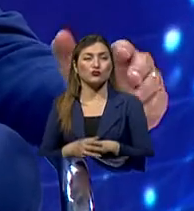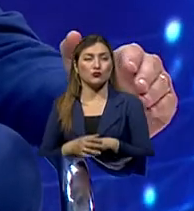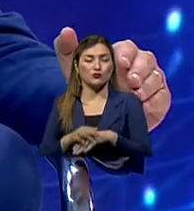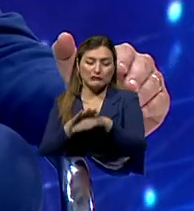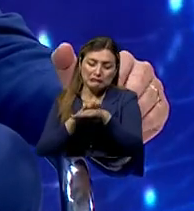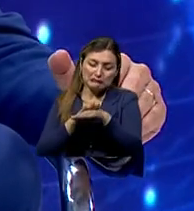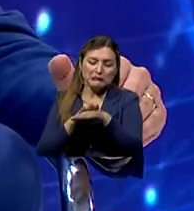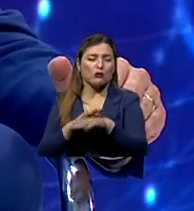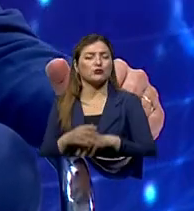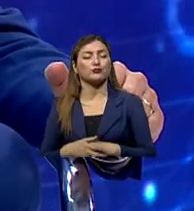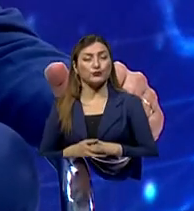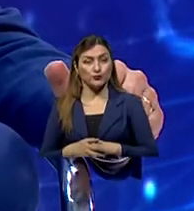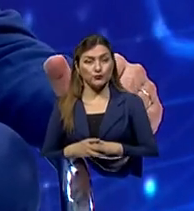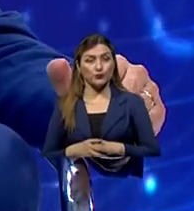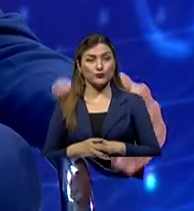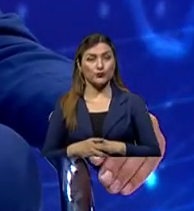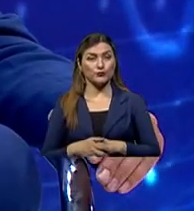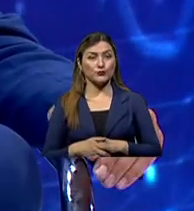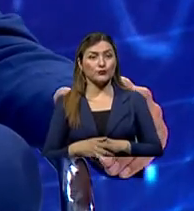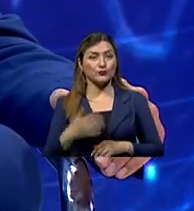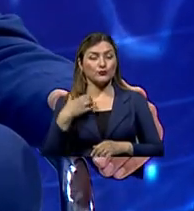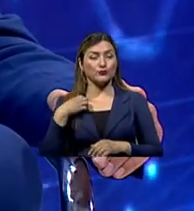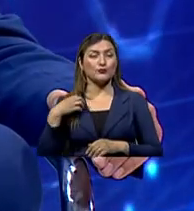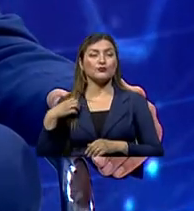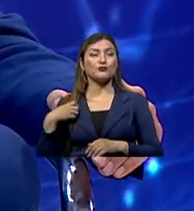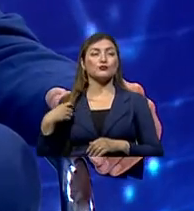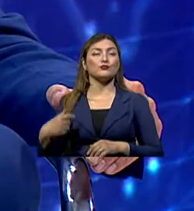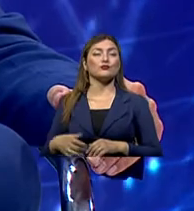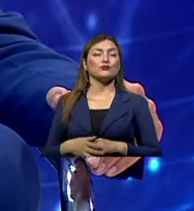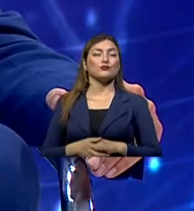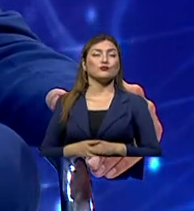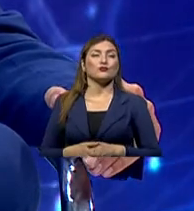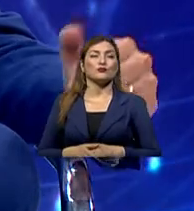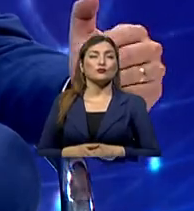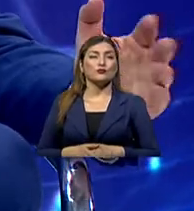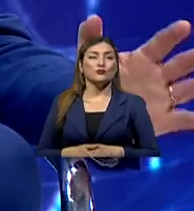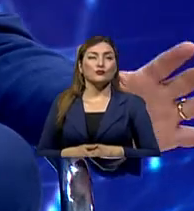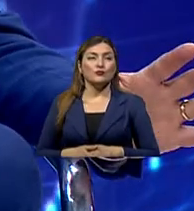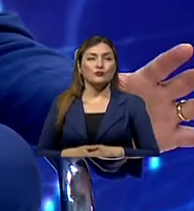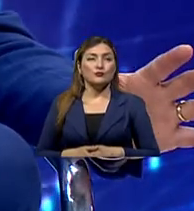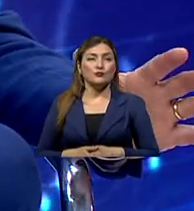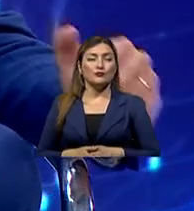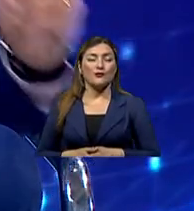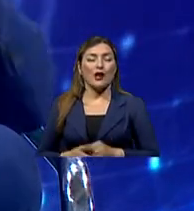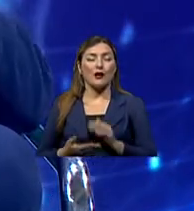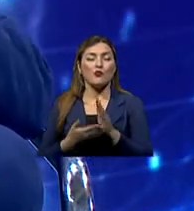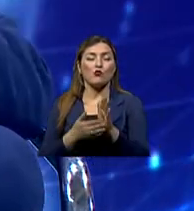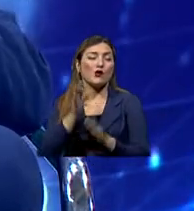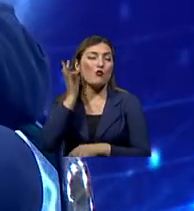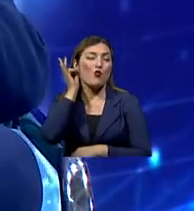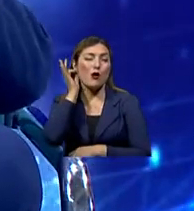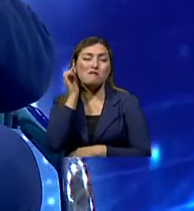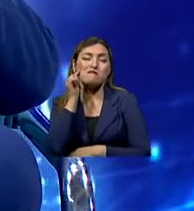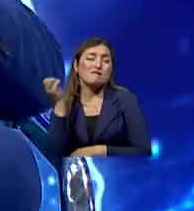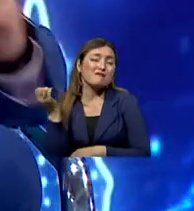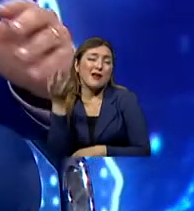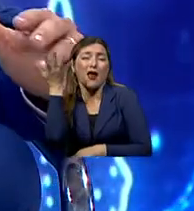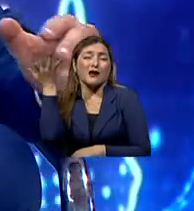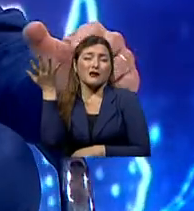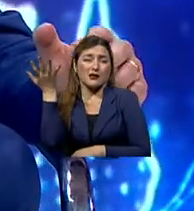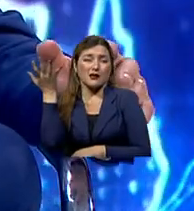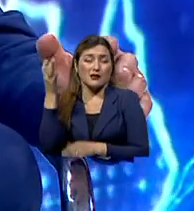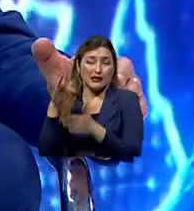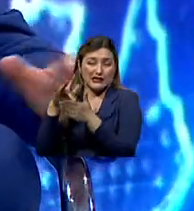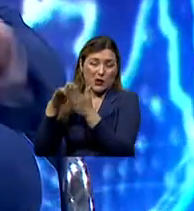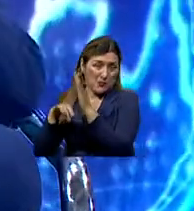oscurita y tanta cosa. ¿Realmente sí tiene una diferencia? decir, el ser una persona pelirroja, por ejemplo, muy blanca, tiene más